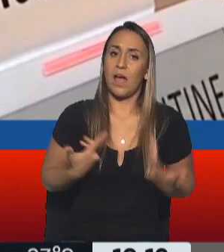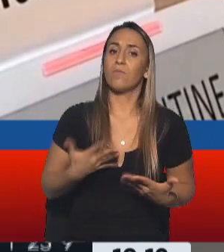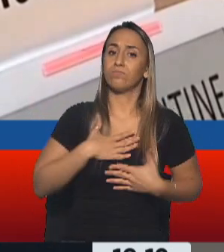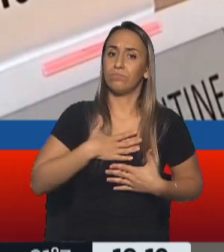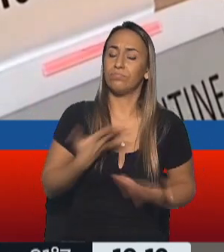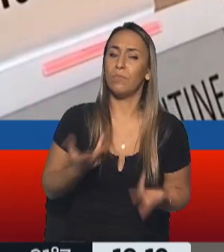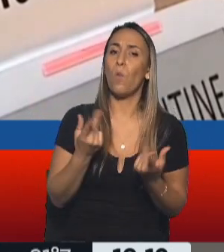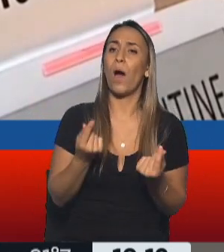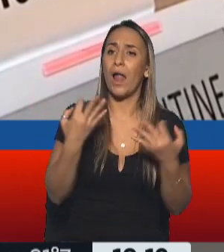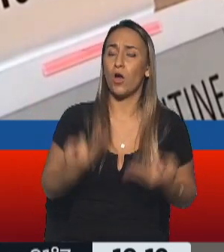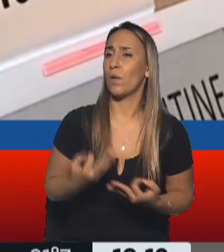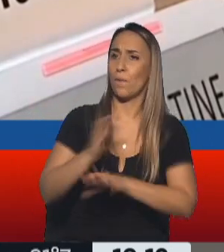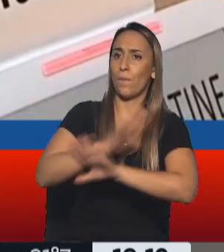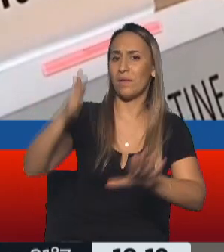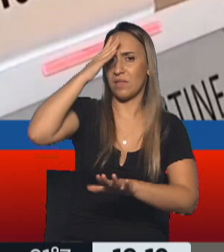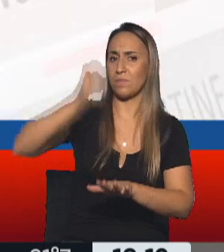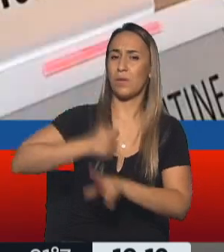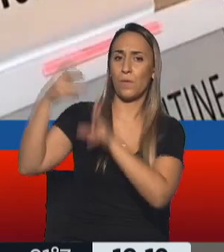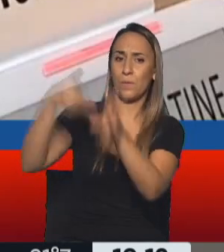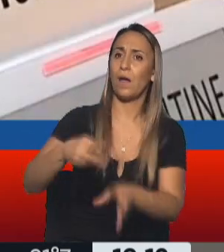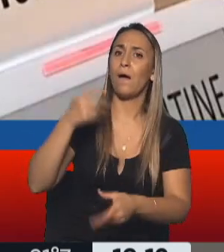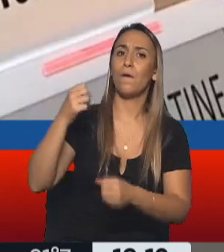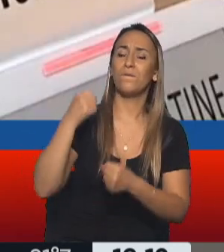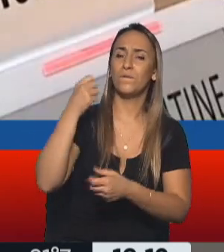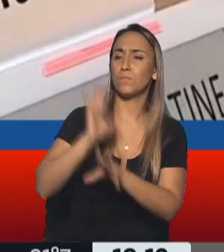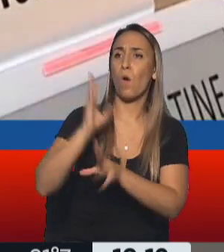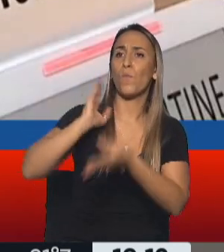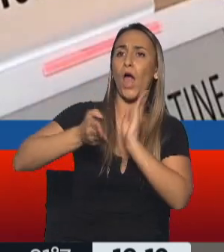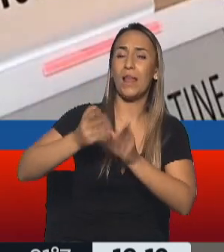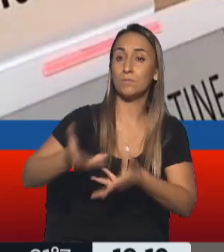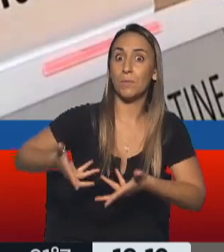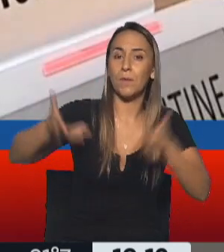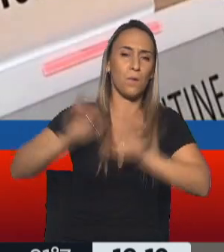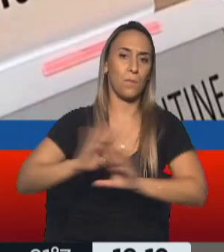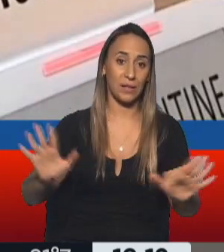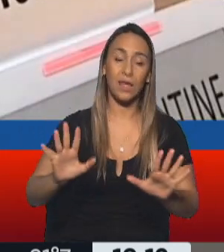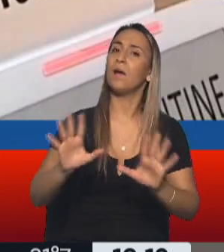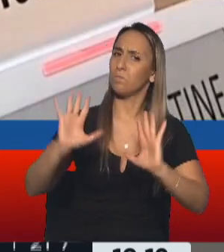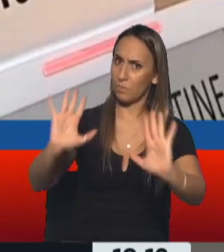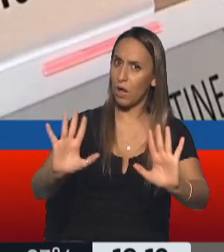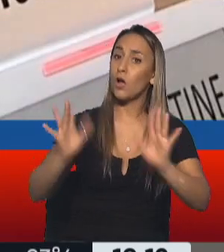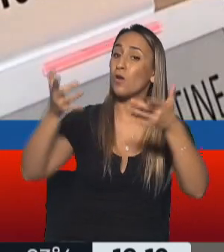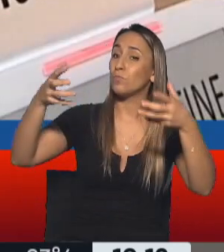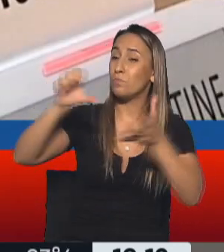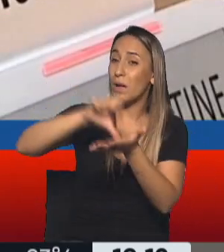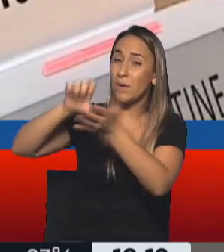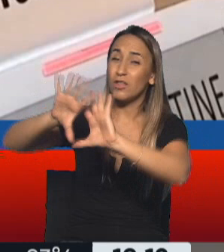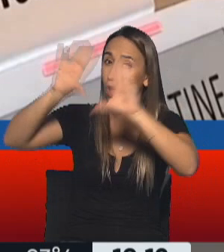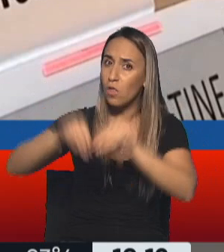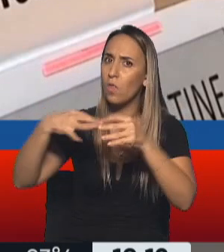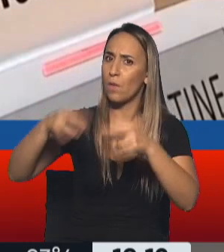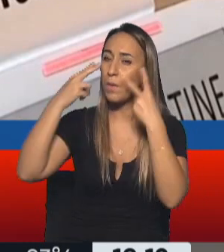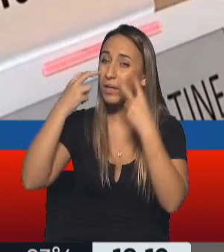y reitera la necesidad de una desescalada de violencia. Todas las alegaciones y violaciones deben ser investigadas con el fin de lograr su esclarecimiento,